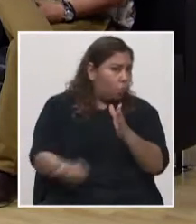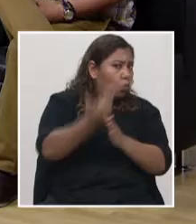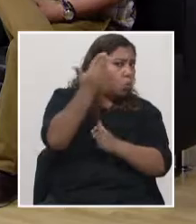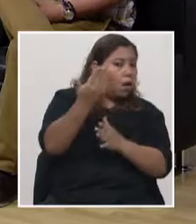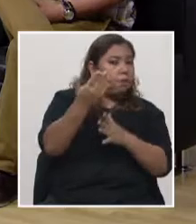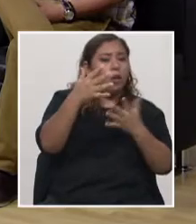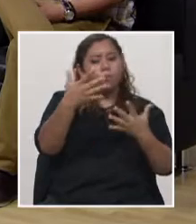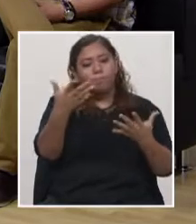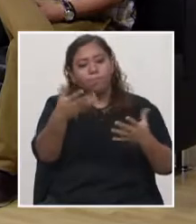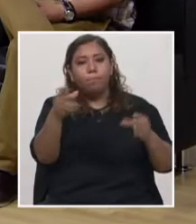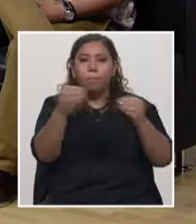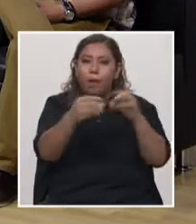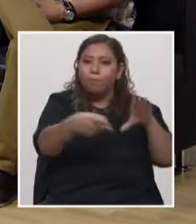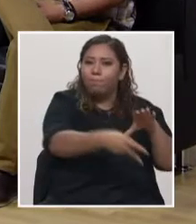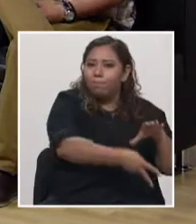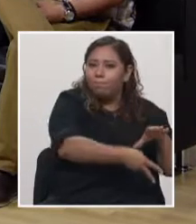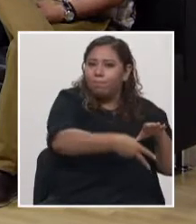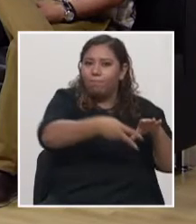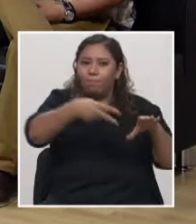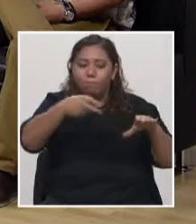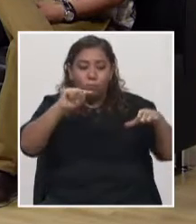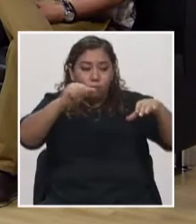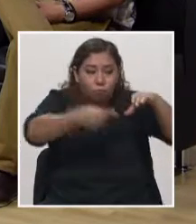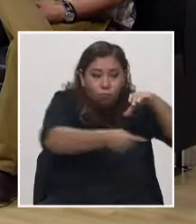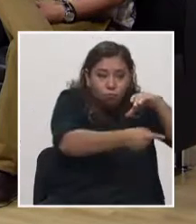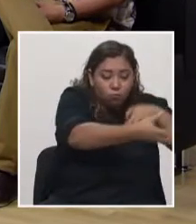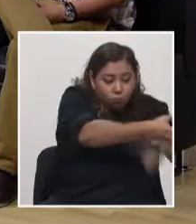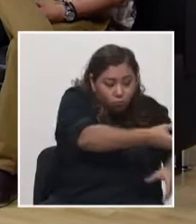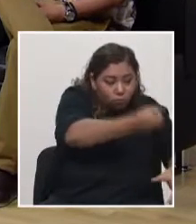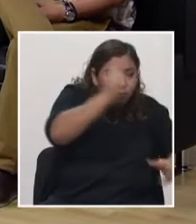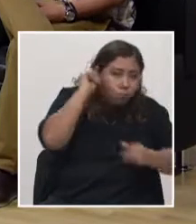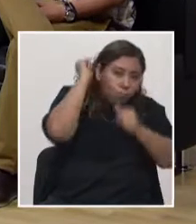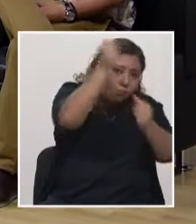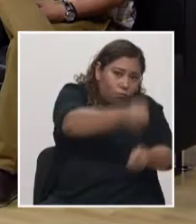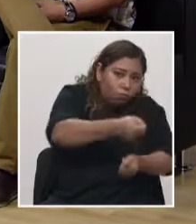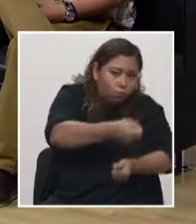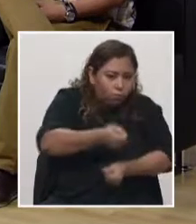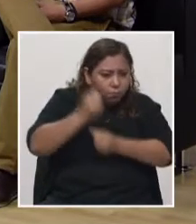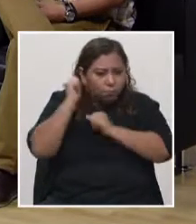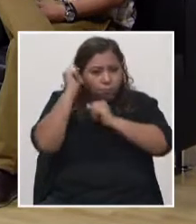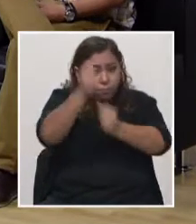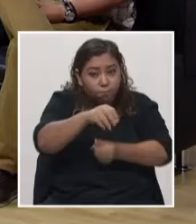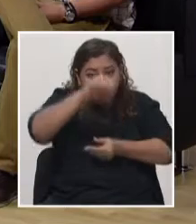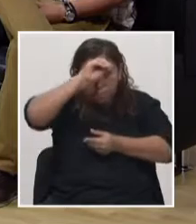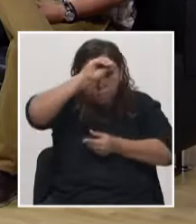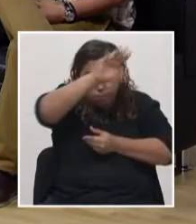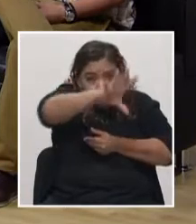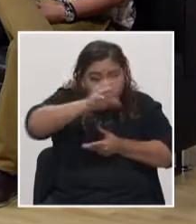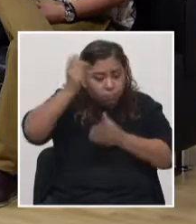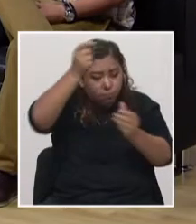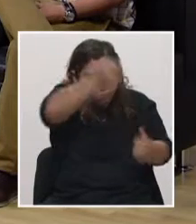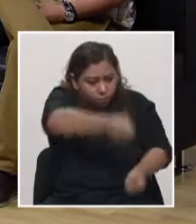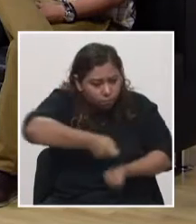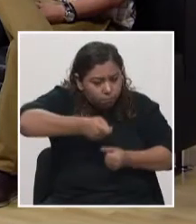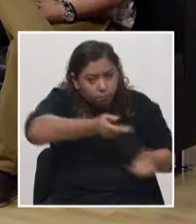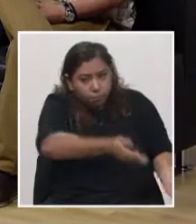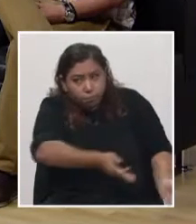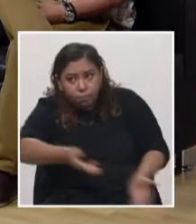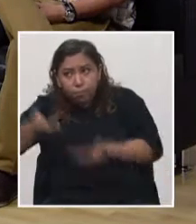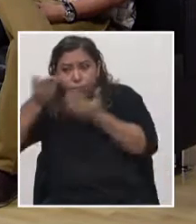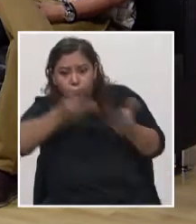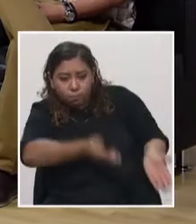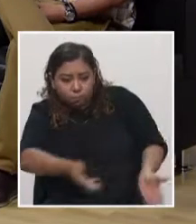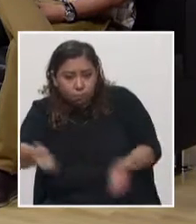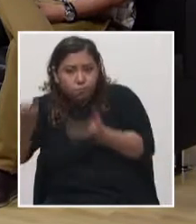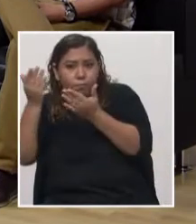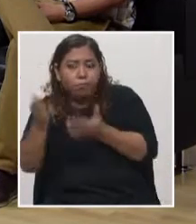Así es. La inversión en el país siempre es bienvenida. En el tema de minería específicamente es una inversión todavía